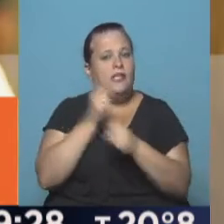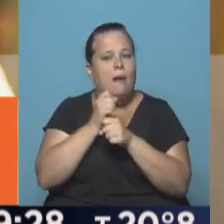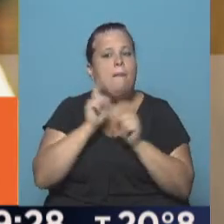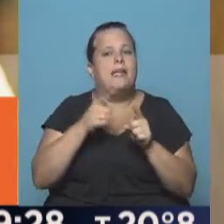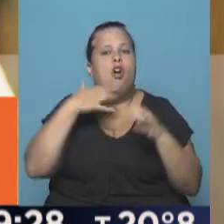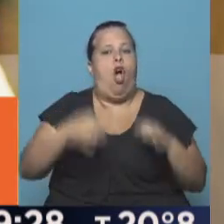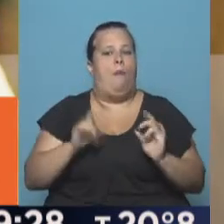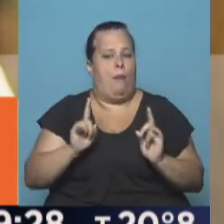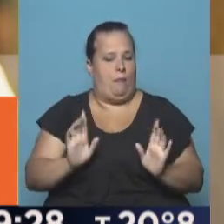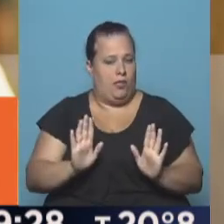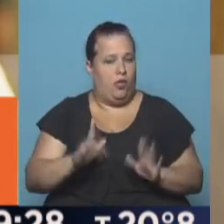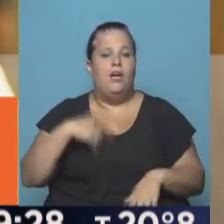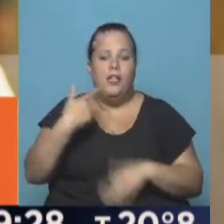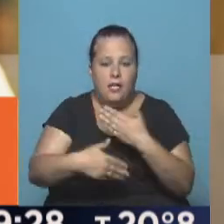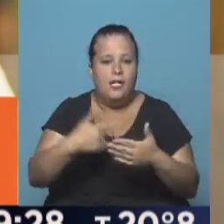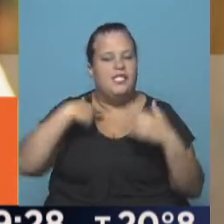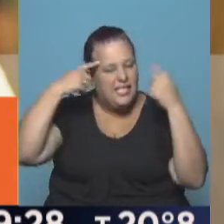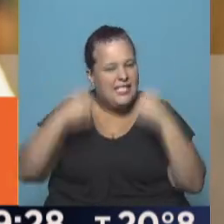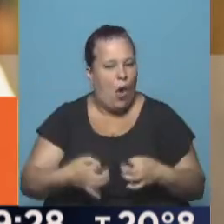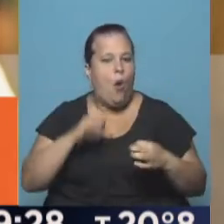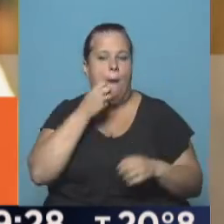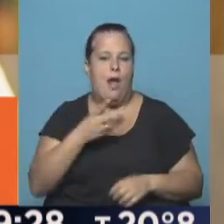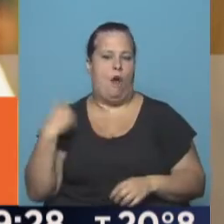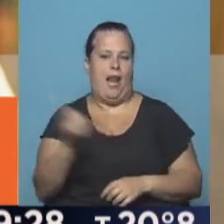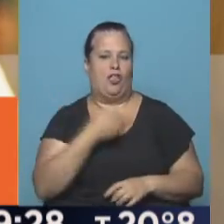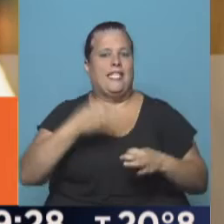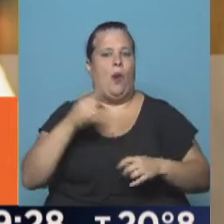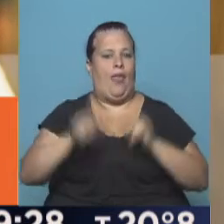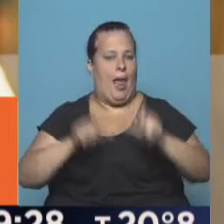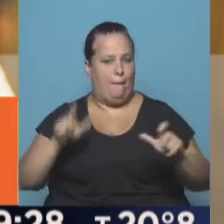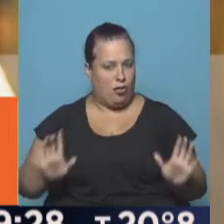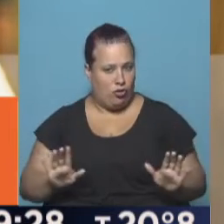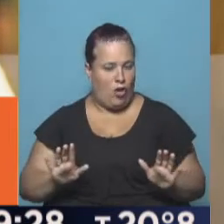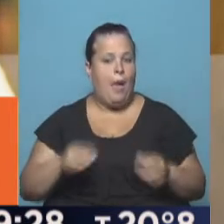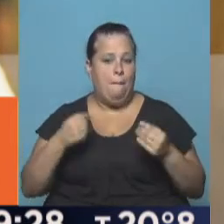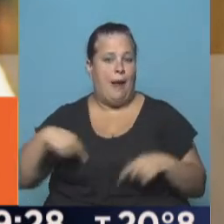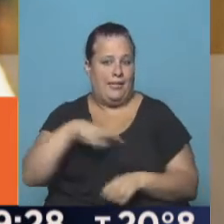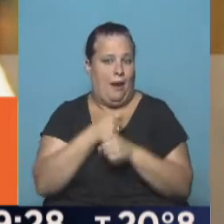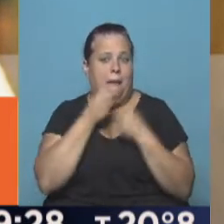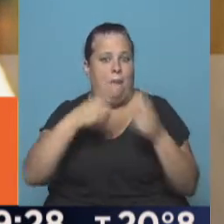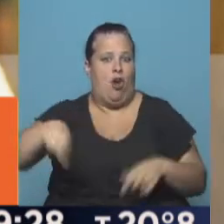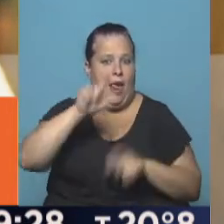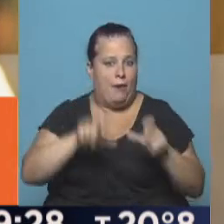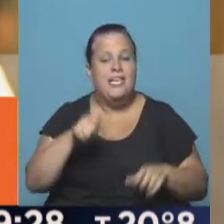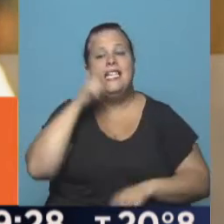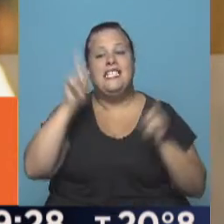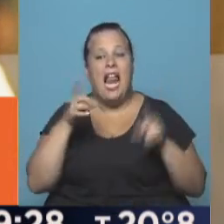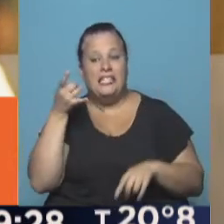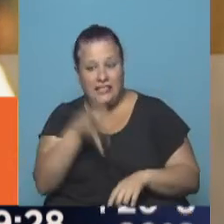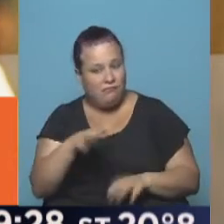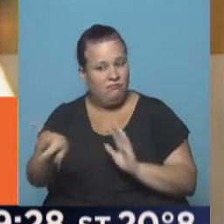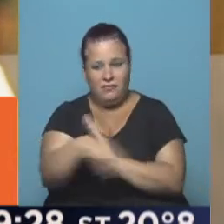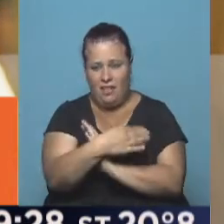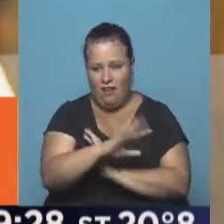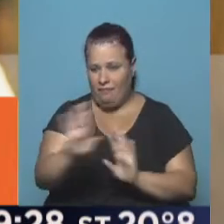comprometimos que íbamos a hacer y lo que estamos convencidos que es lo mejor para la seguridad de los vecinos, que es para lo que trabajamos. Y si alguno boicotea, se va.